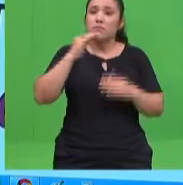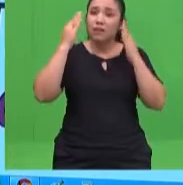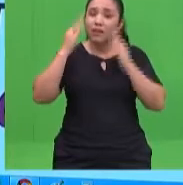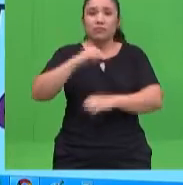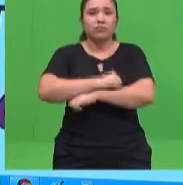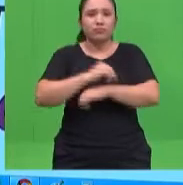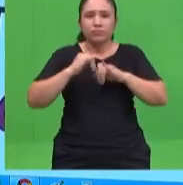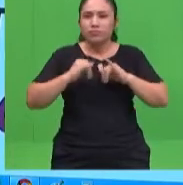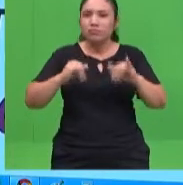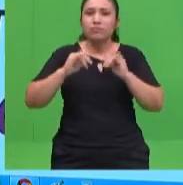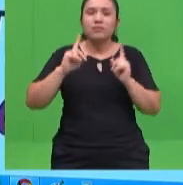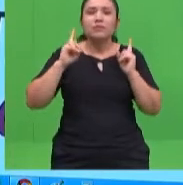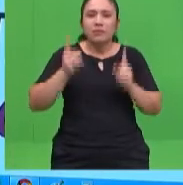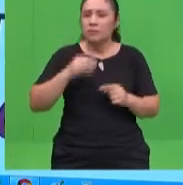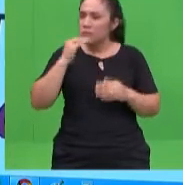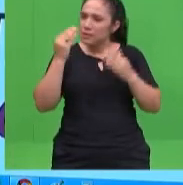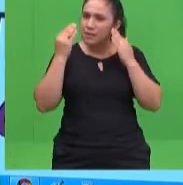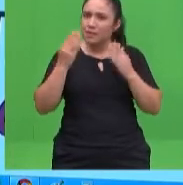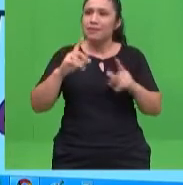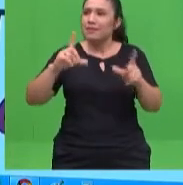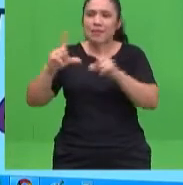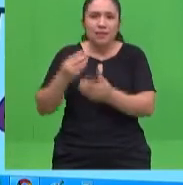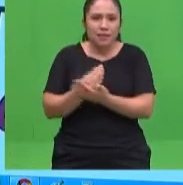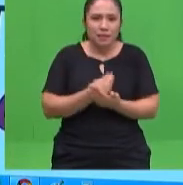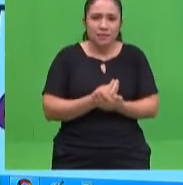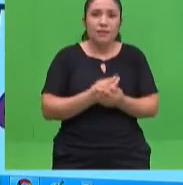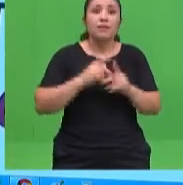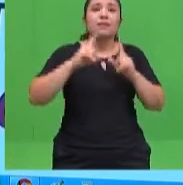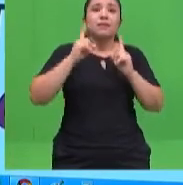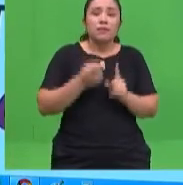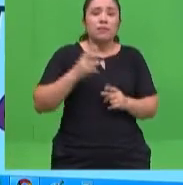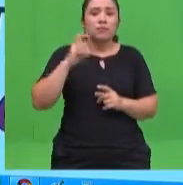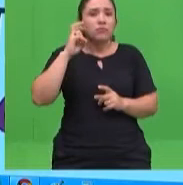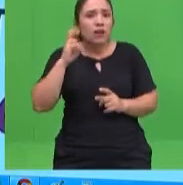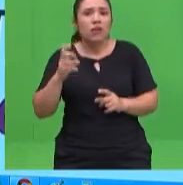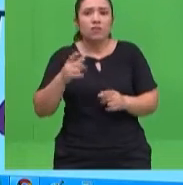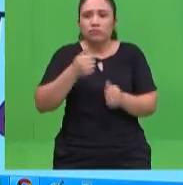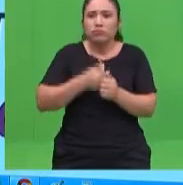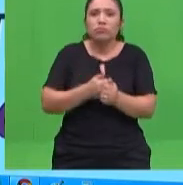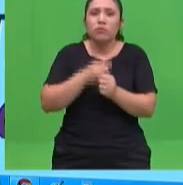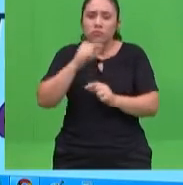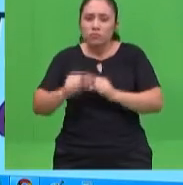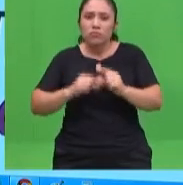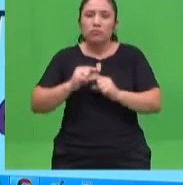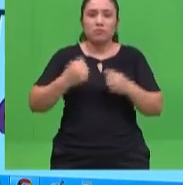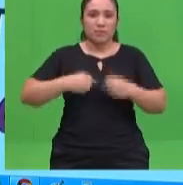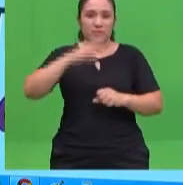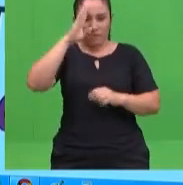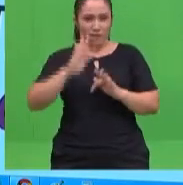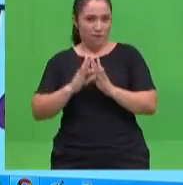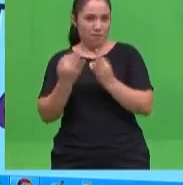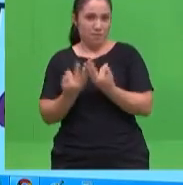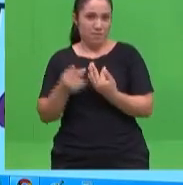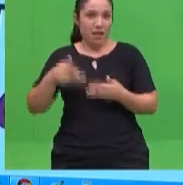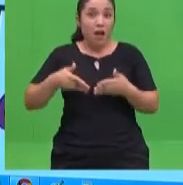a la red de medios de canales y de radios que están acompañando este proceso de orientación a la familia en